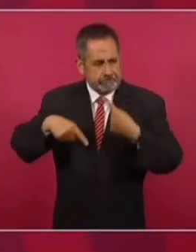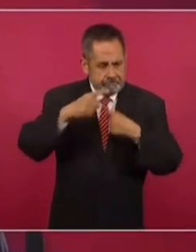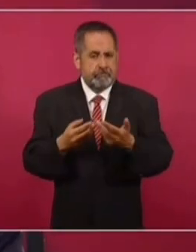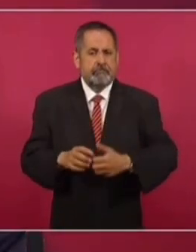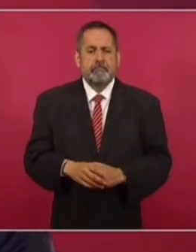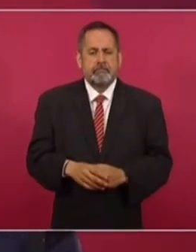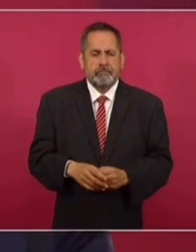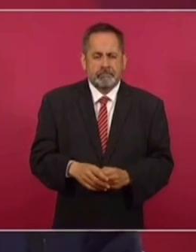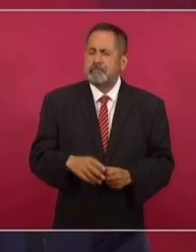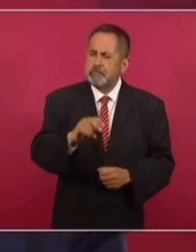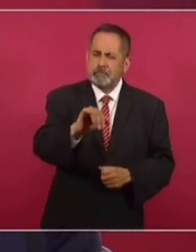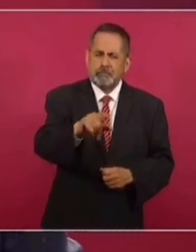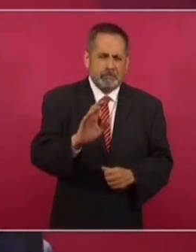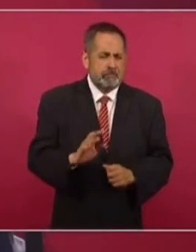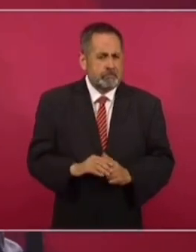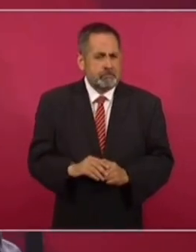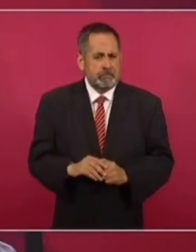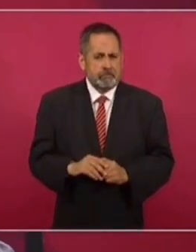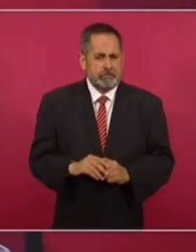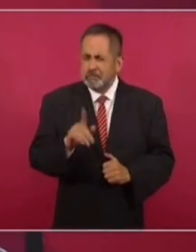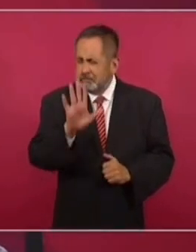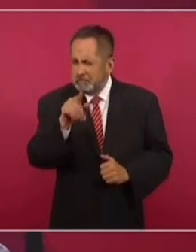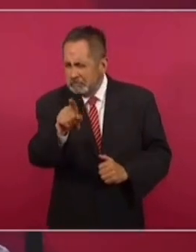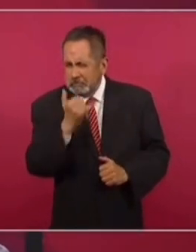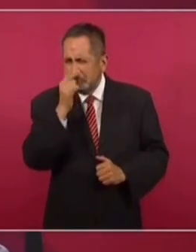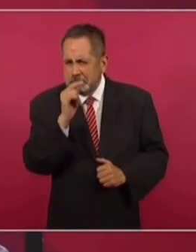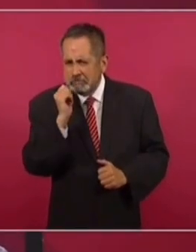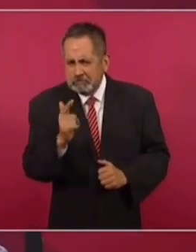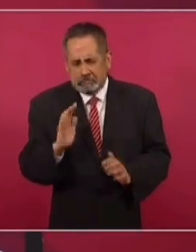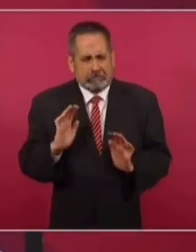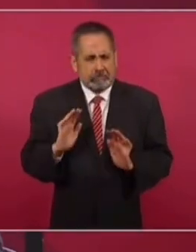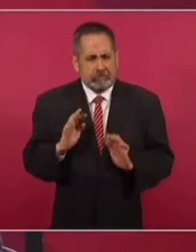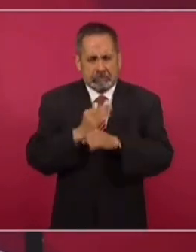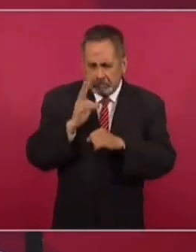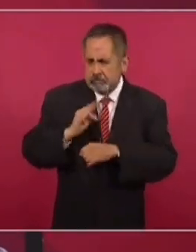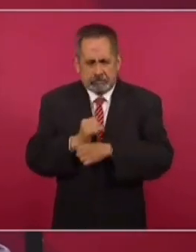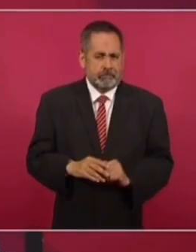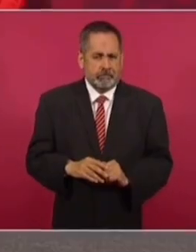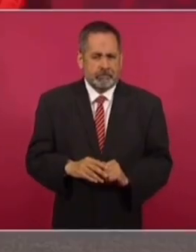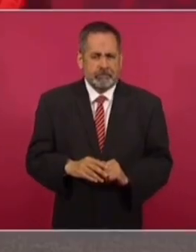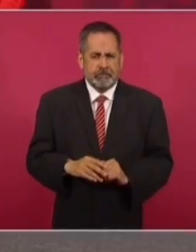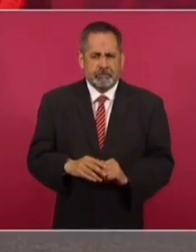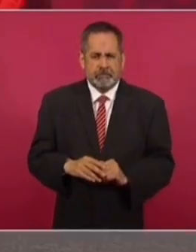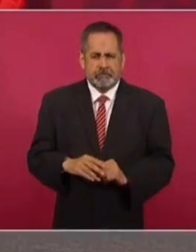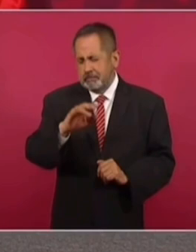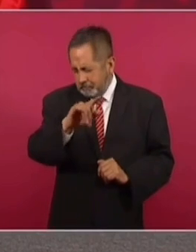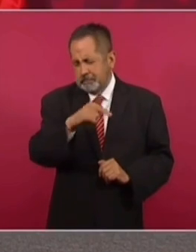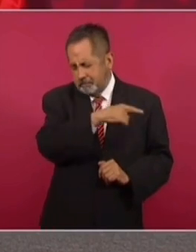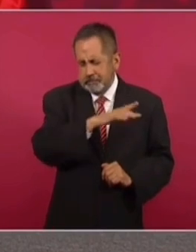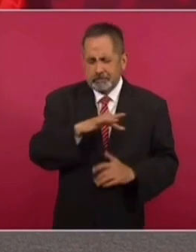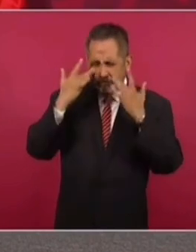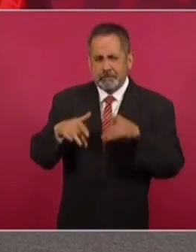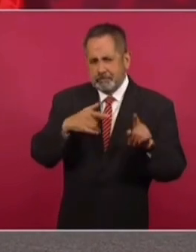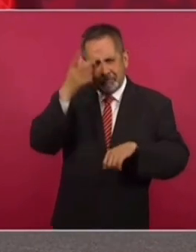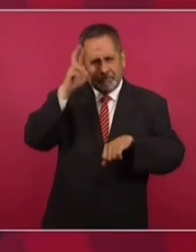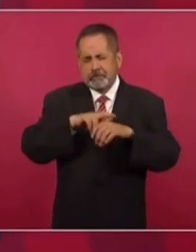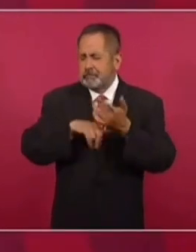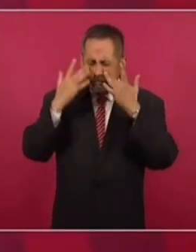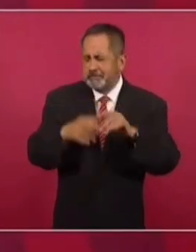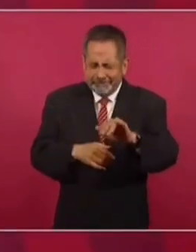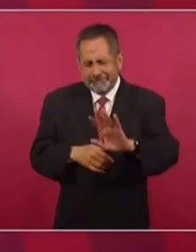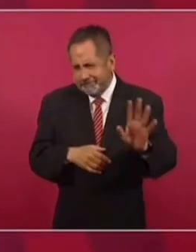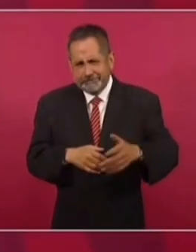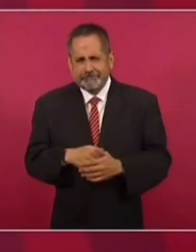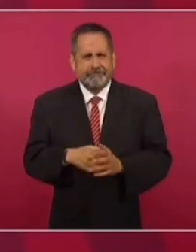acuerdos. Sí, hubo al parecer un error, se está haciendo la investigación. Sí renunció el director, sí,